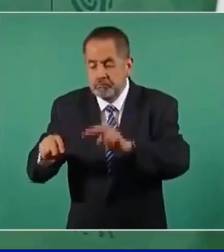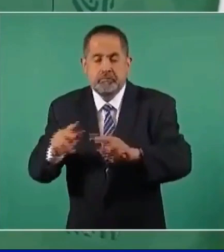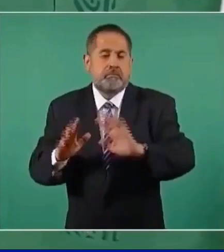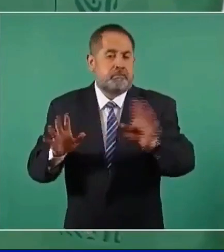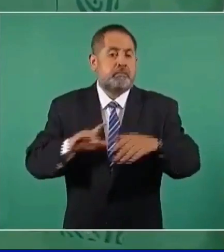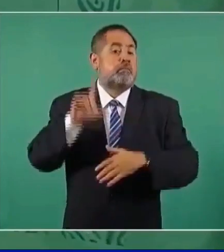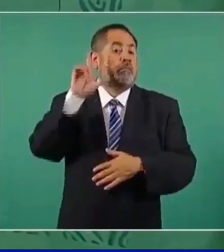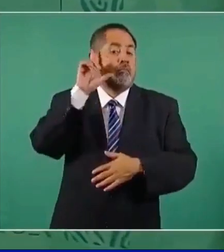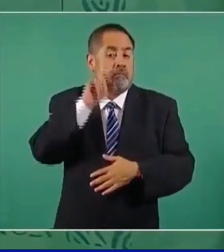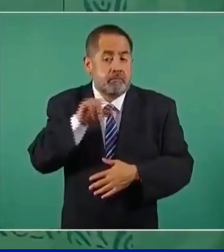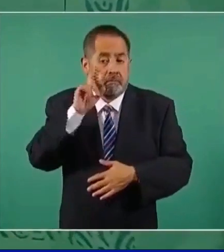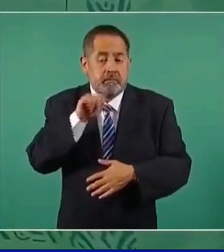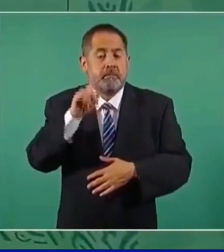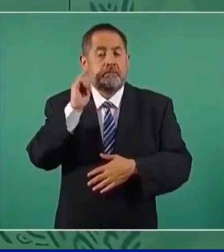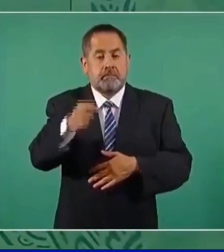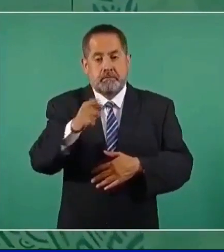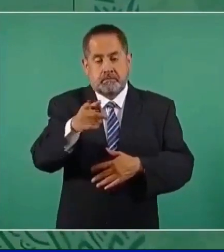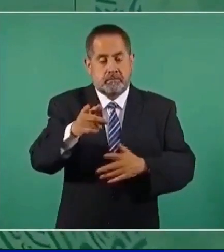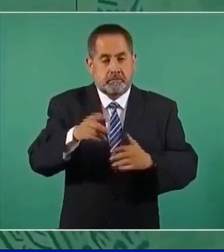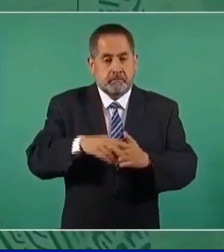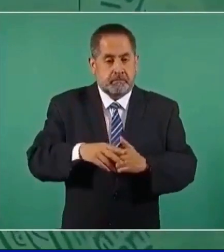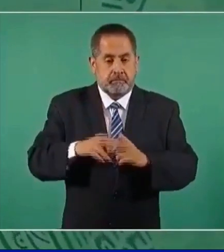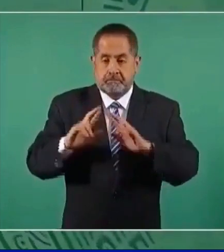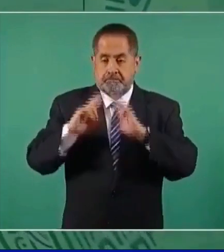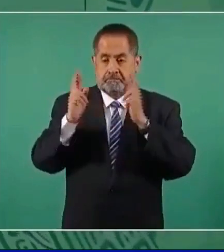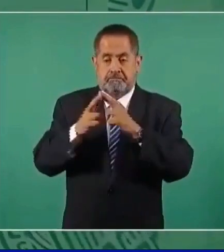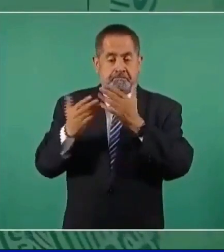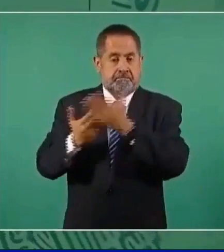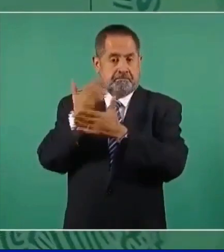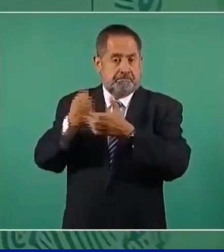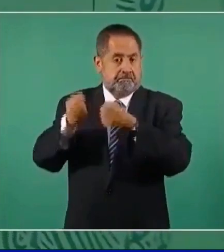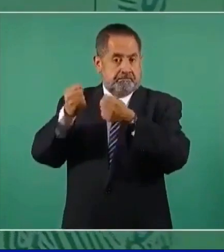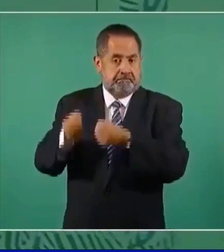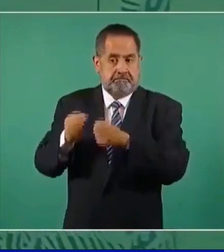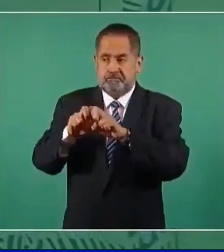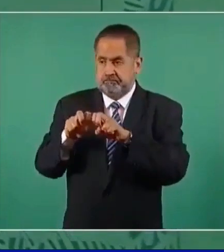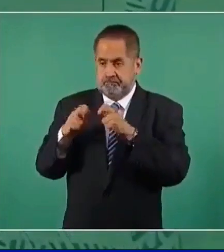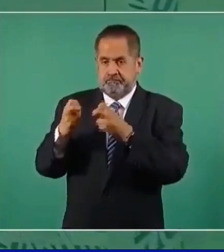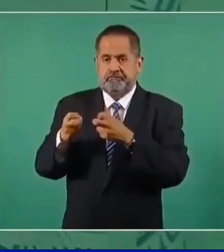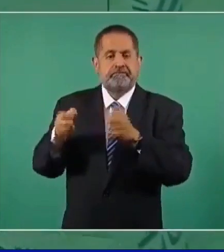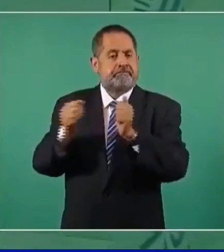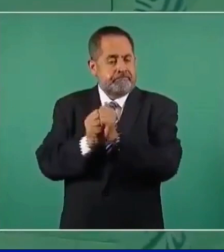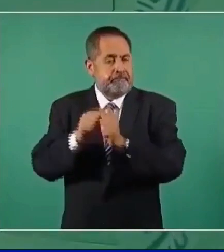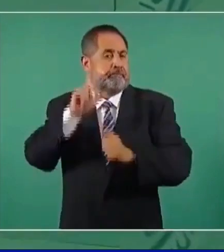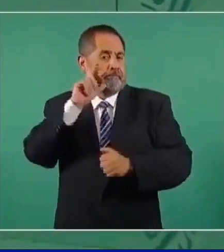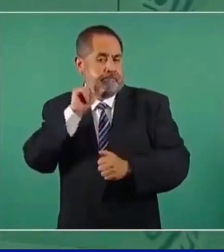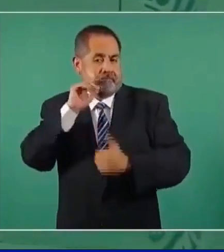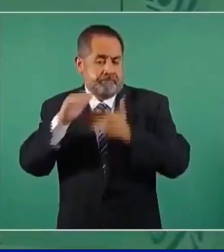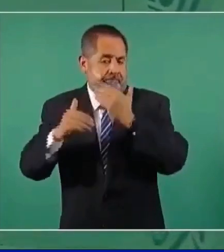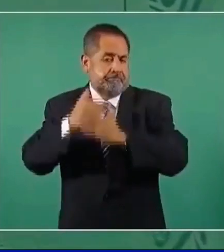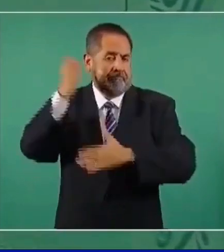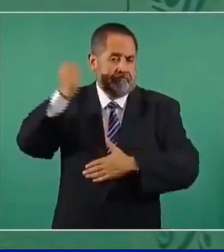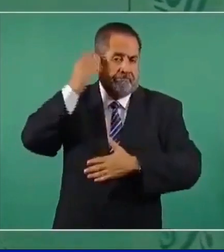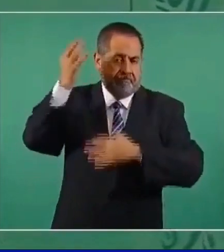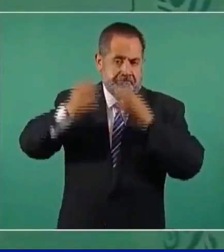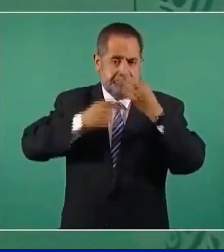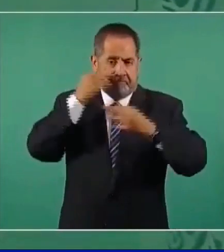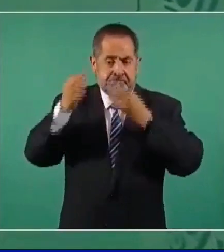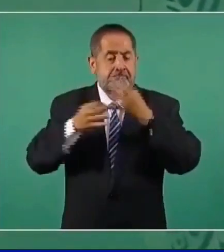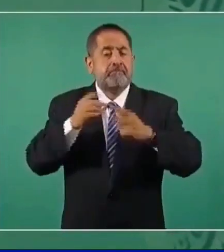mañana la reunión de seguridad y la mañanera